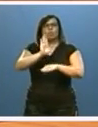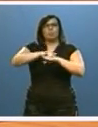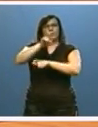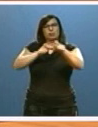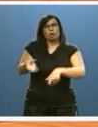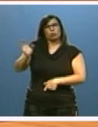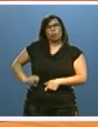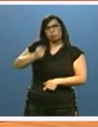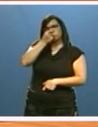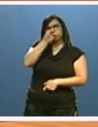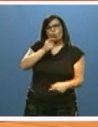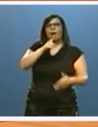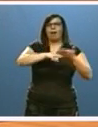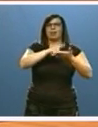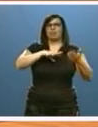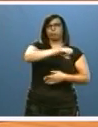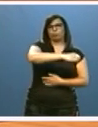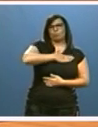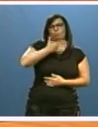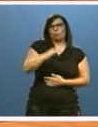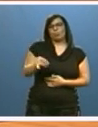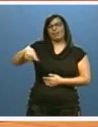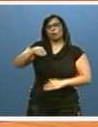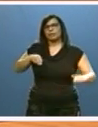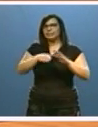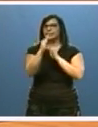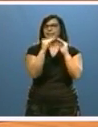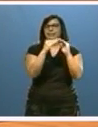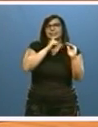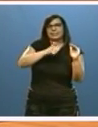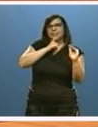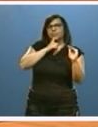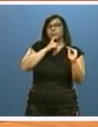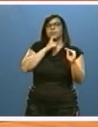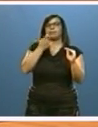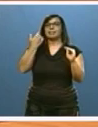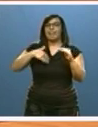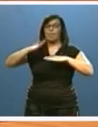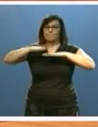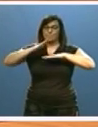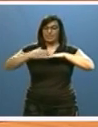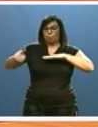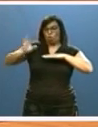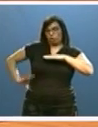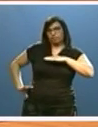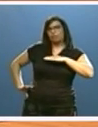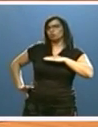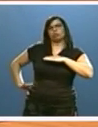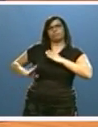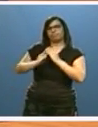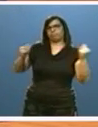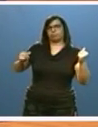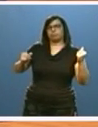rentas más bajas y con dificultades especiales de acceso a la vivienda, habiéndose eliminado el suelo mínimo de ingresos para tener